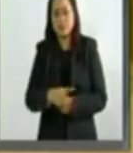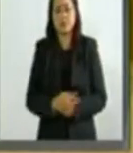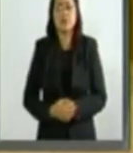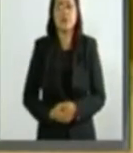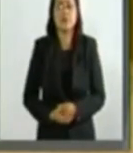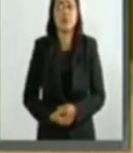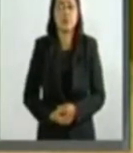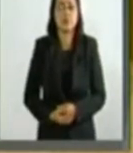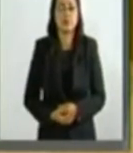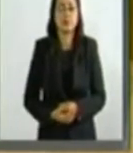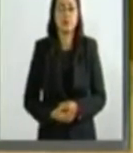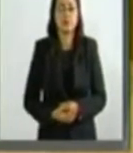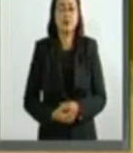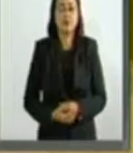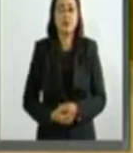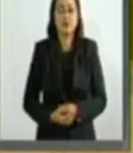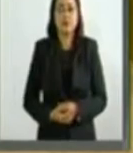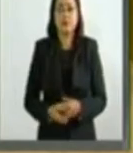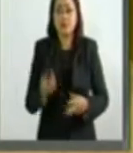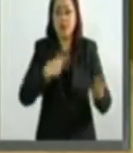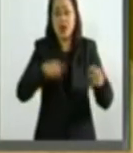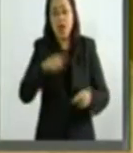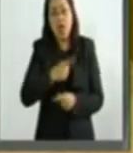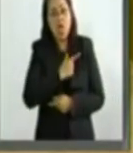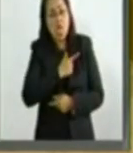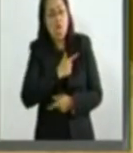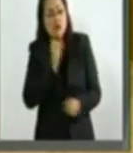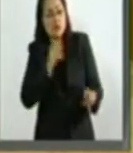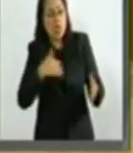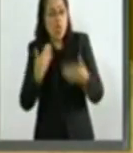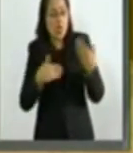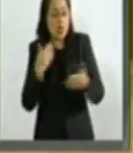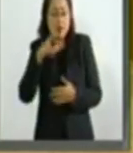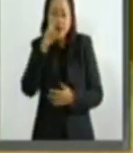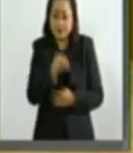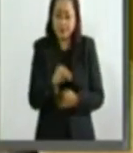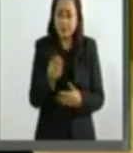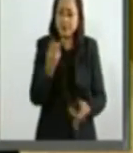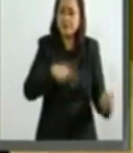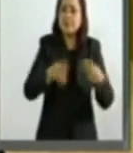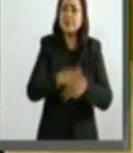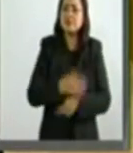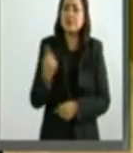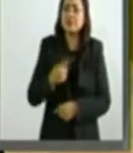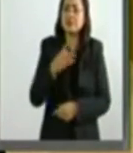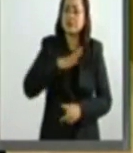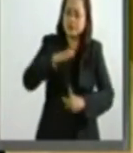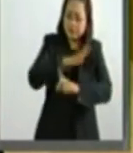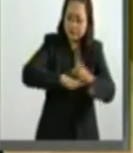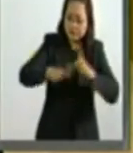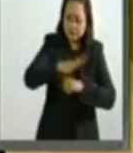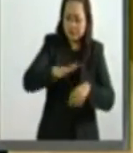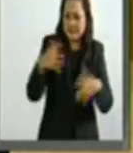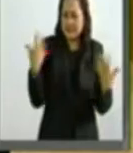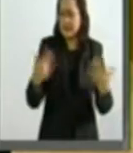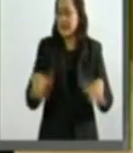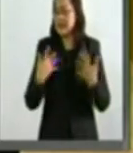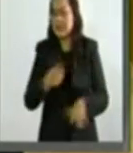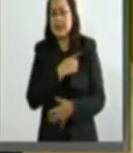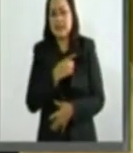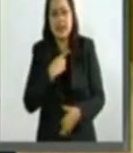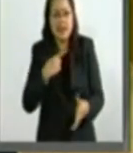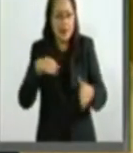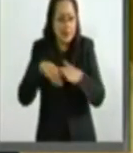No vienen por gusto, vienen como lo hemos dicho porque hay condiciones desesperadas que los